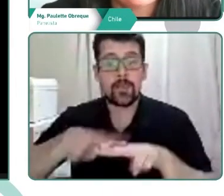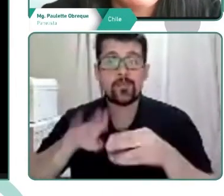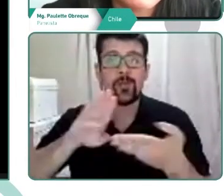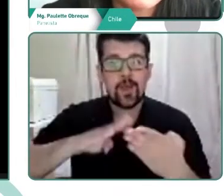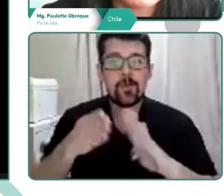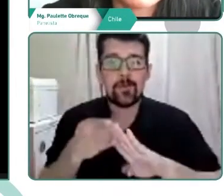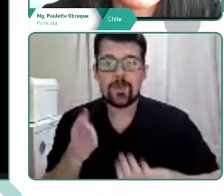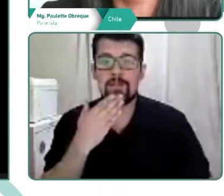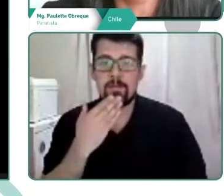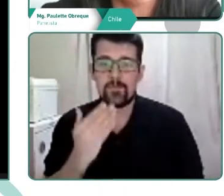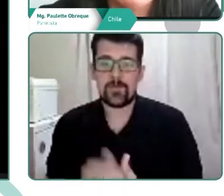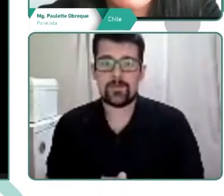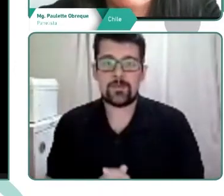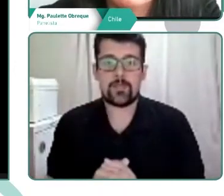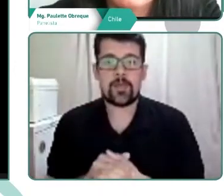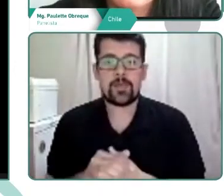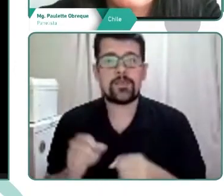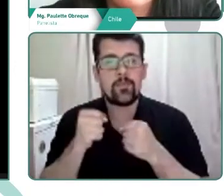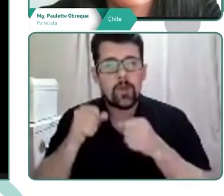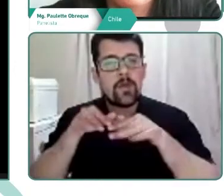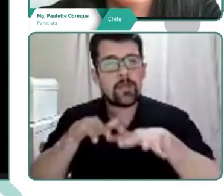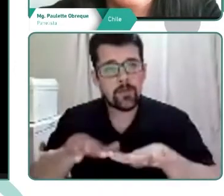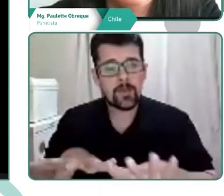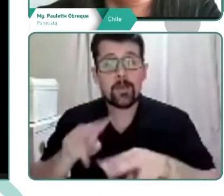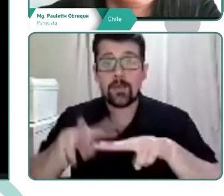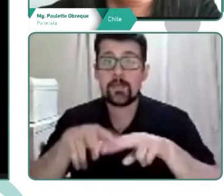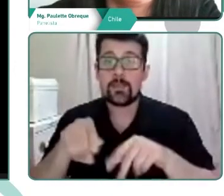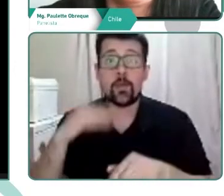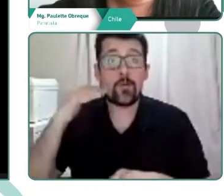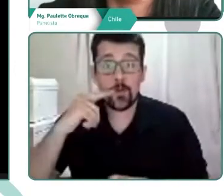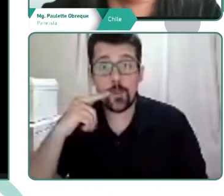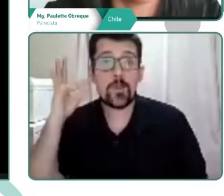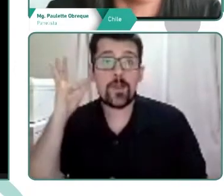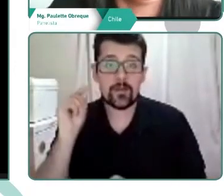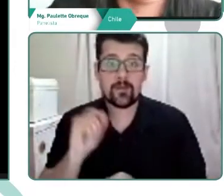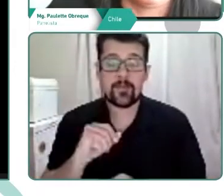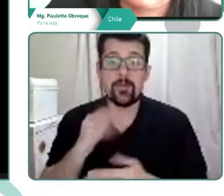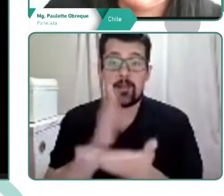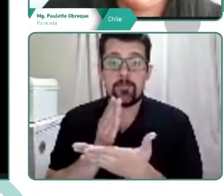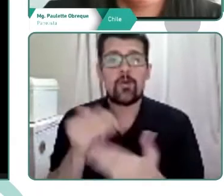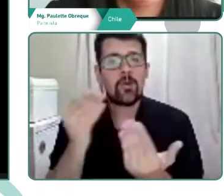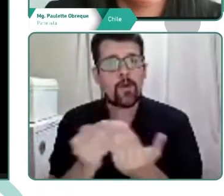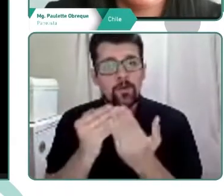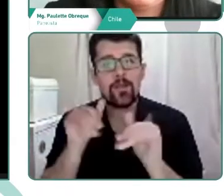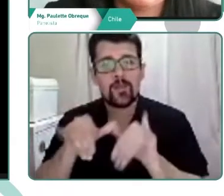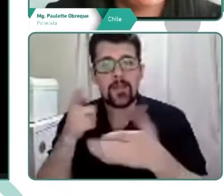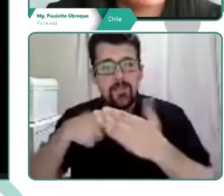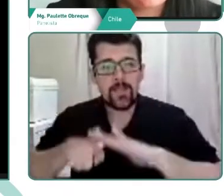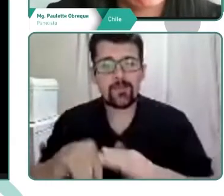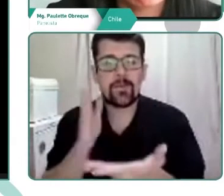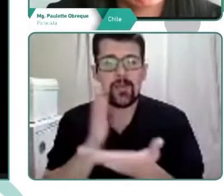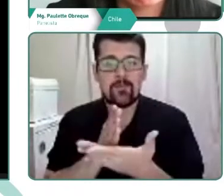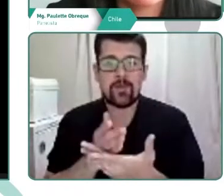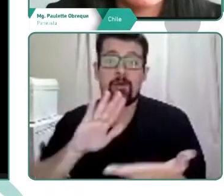también es transferible a lo que se realiza con los niños de la escuela, con los estudiantes de la comunidad.